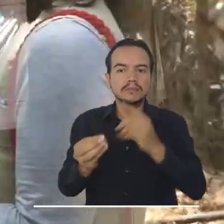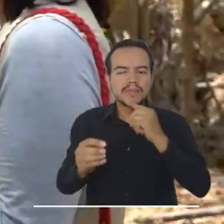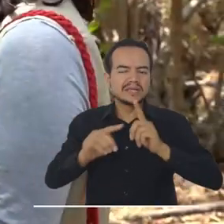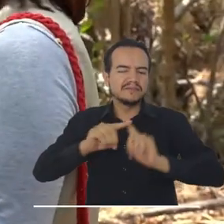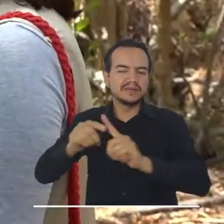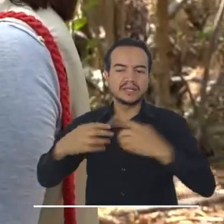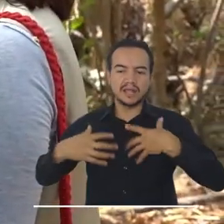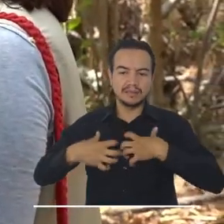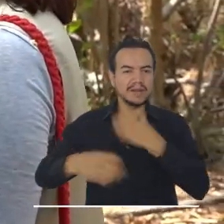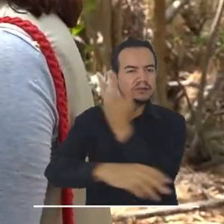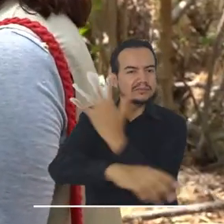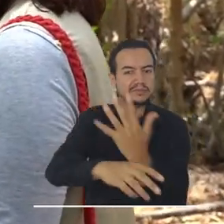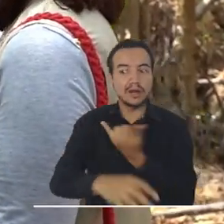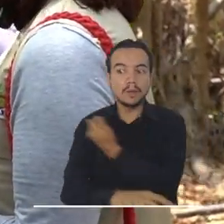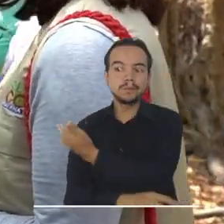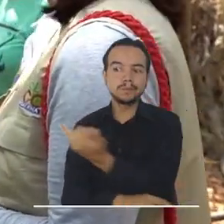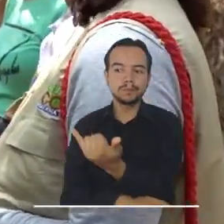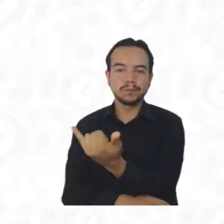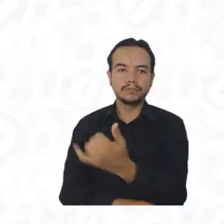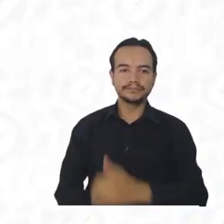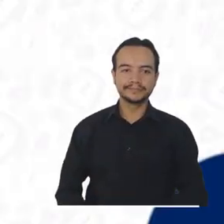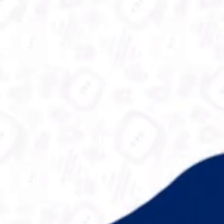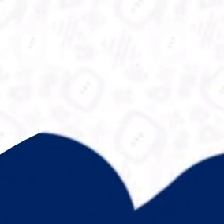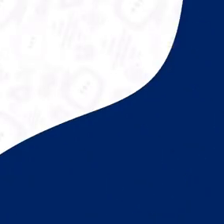de fauna y flora que hacen parte del ecosistema.